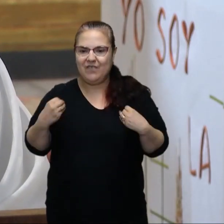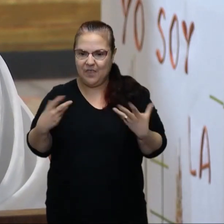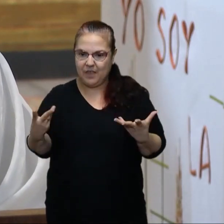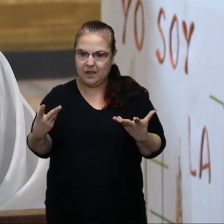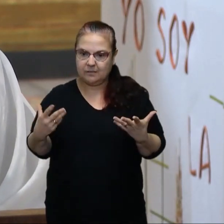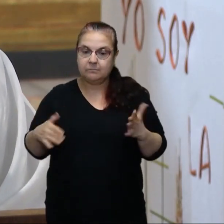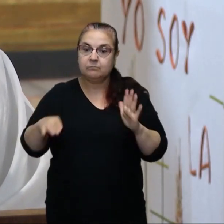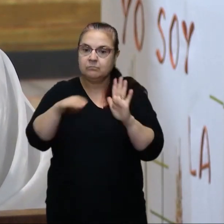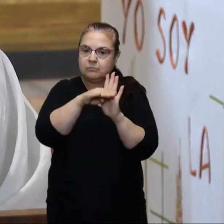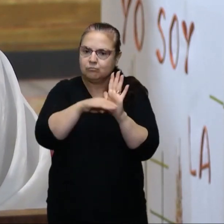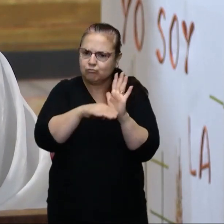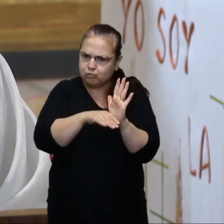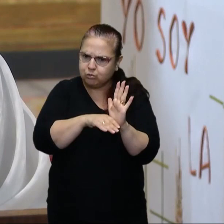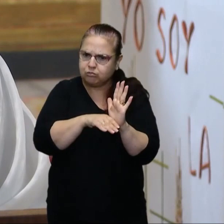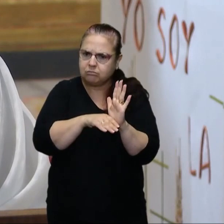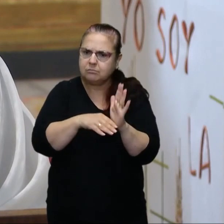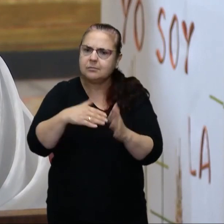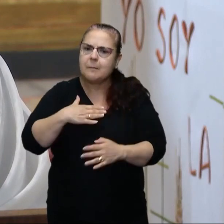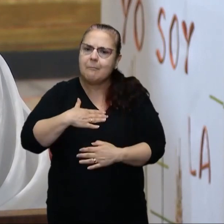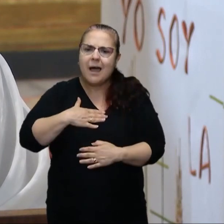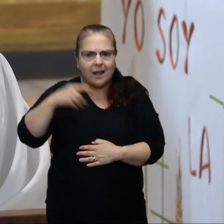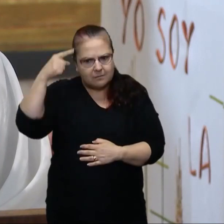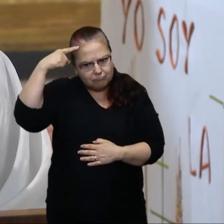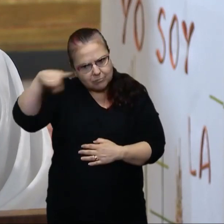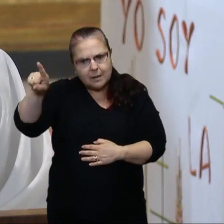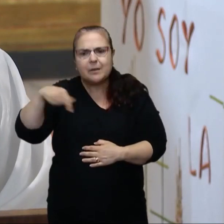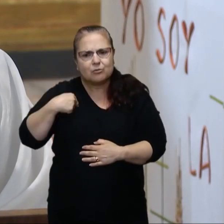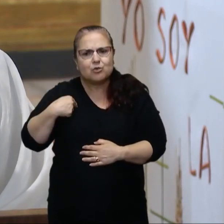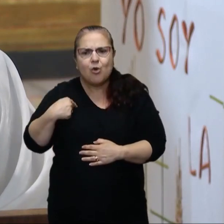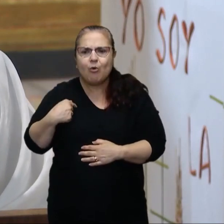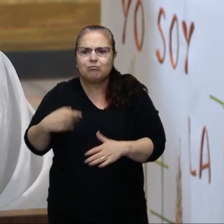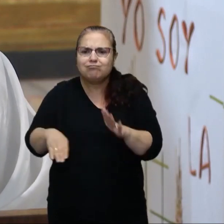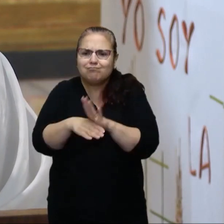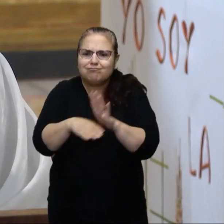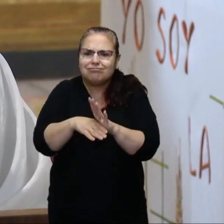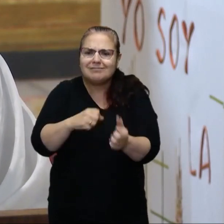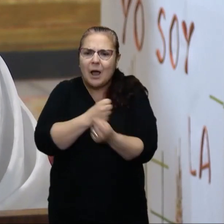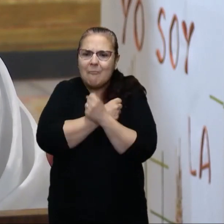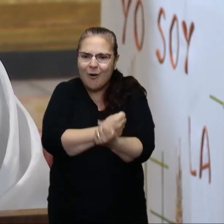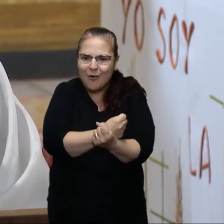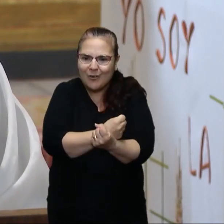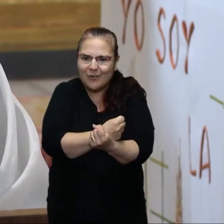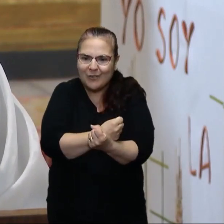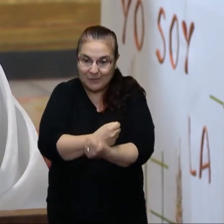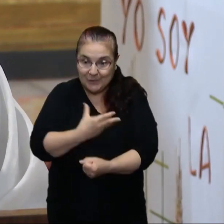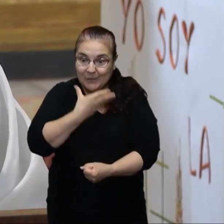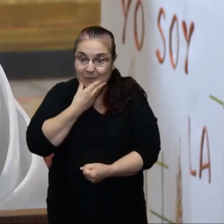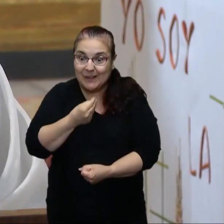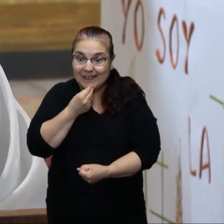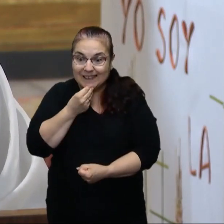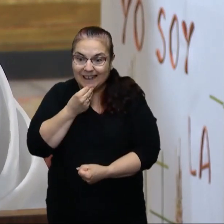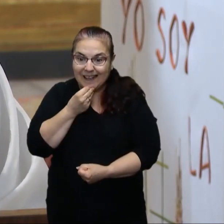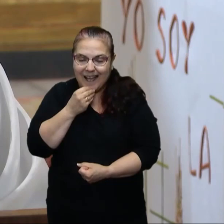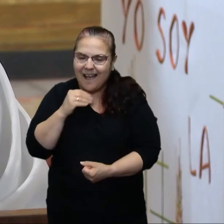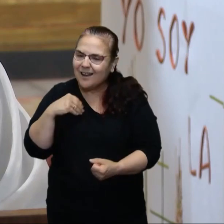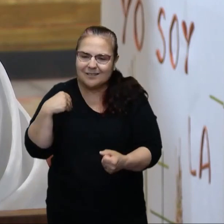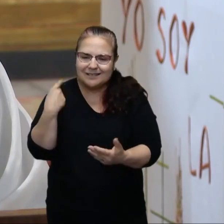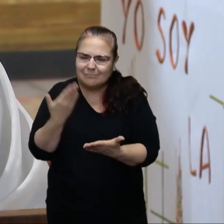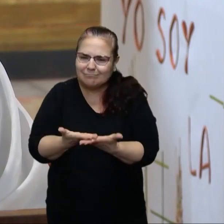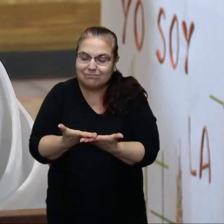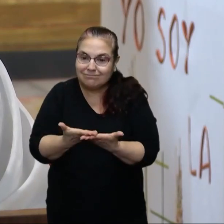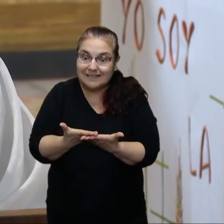marcas para saber si estoy permaneciendo en el amor. Hermoso hasta el punto de que cuando